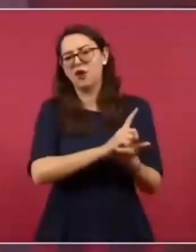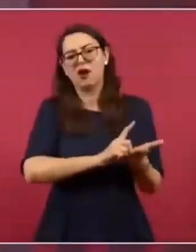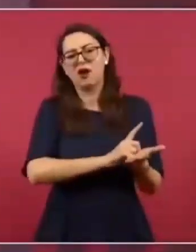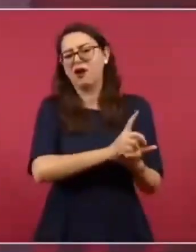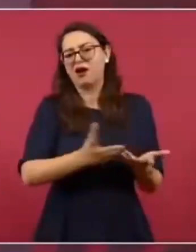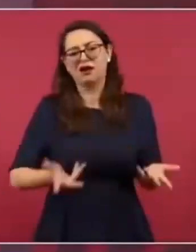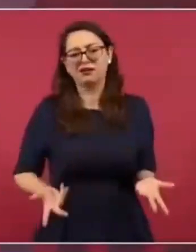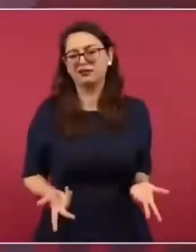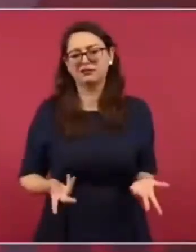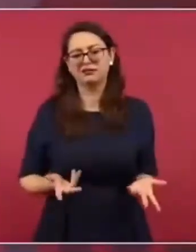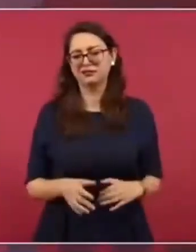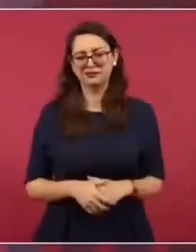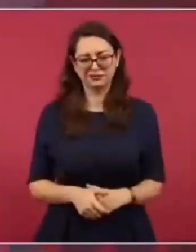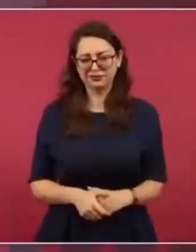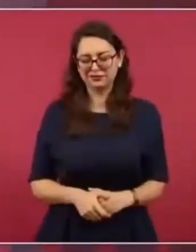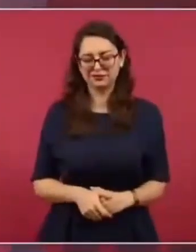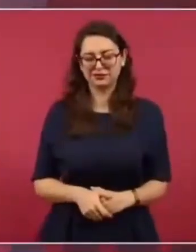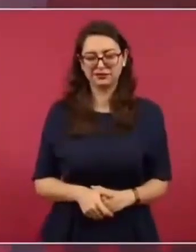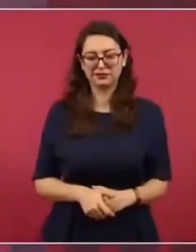buscando la droga